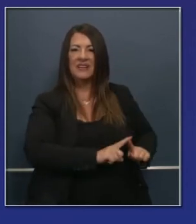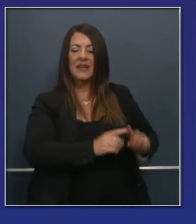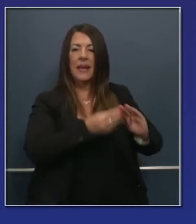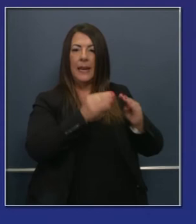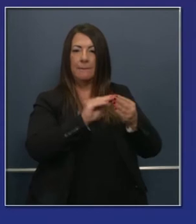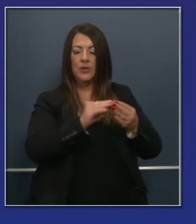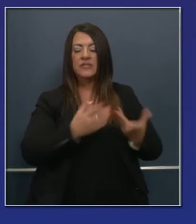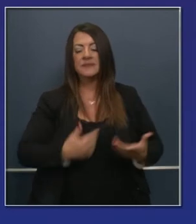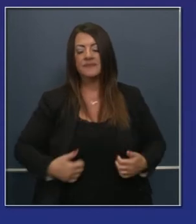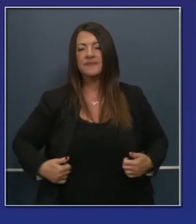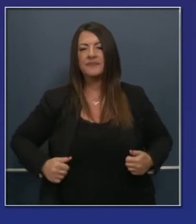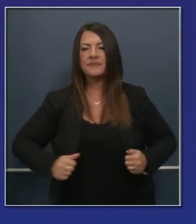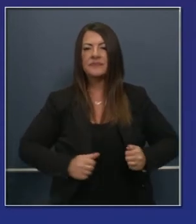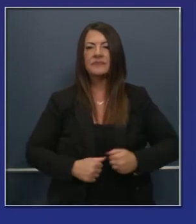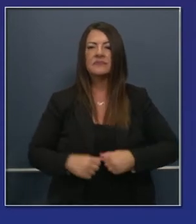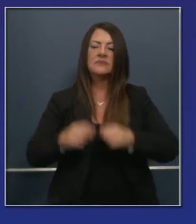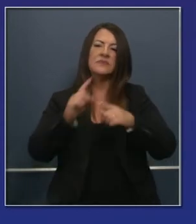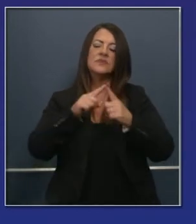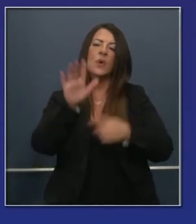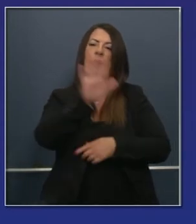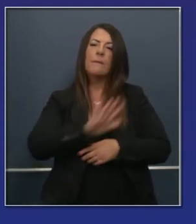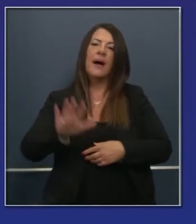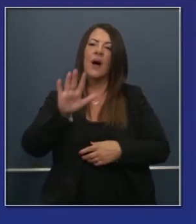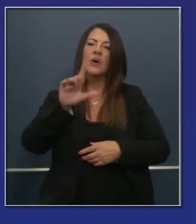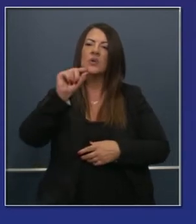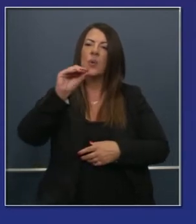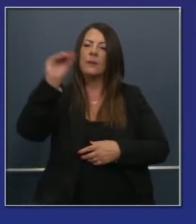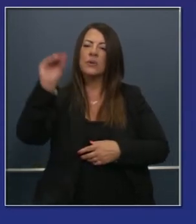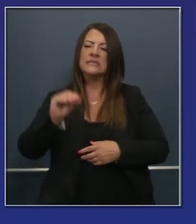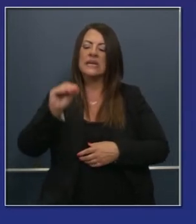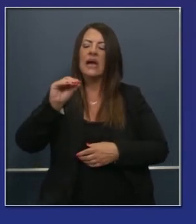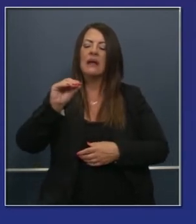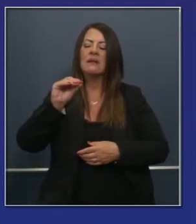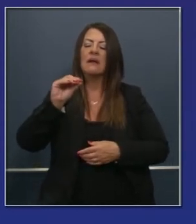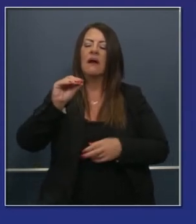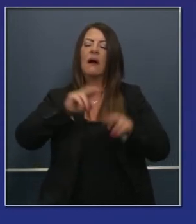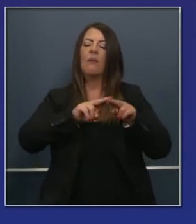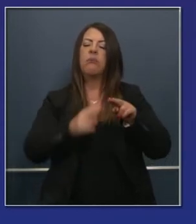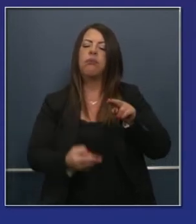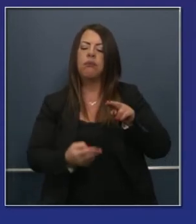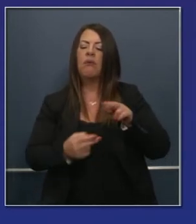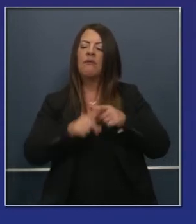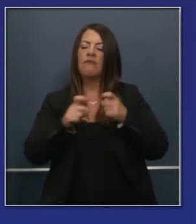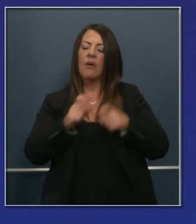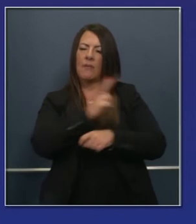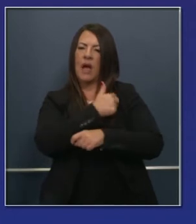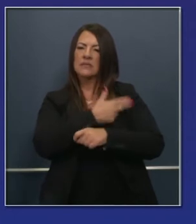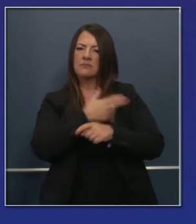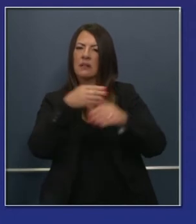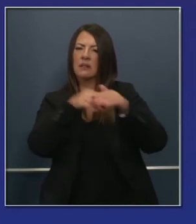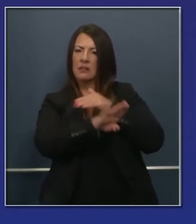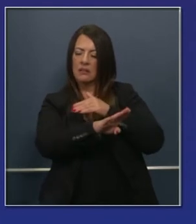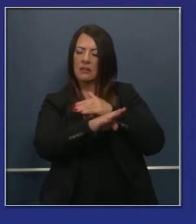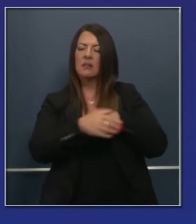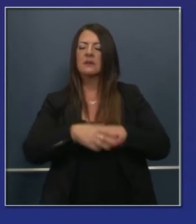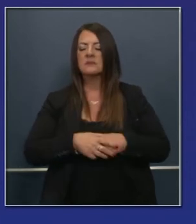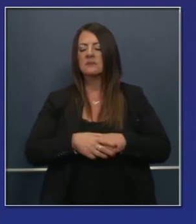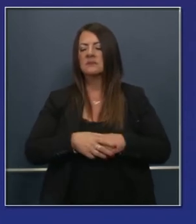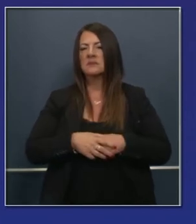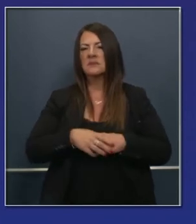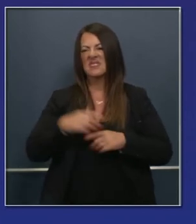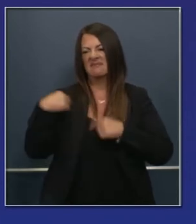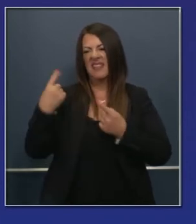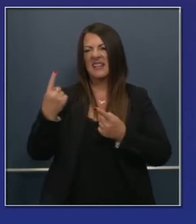21 otros estados. Entonces, en general, hemos bajado en un 20% las hospitalizaciones de pacientes